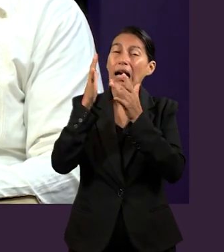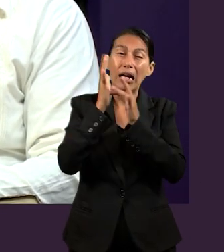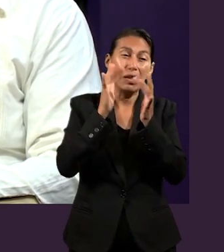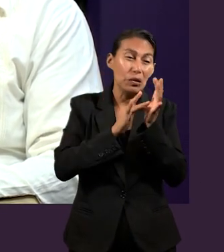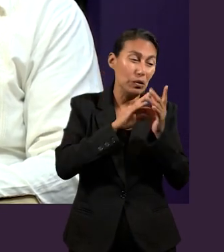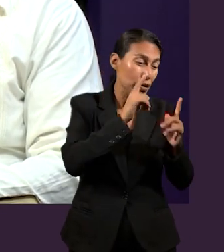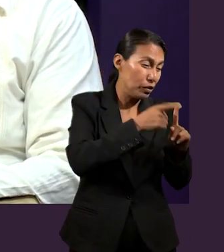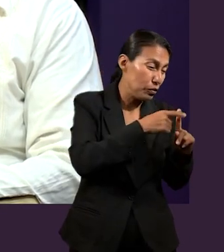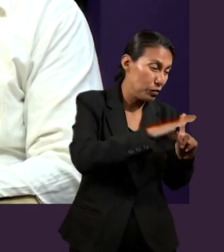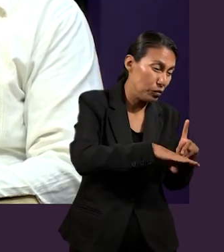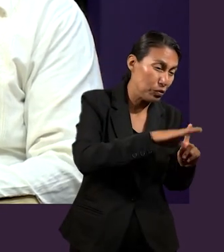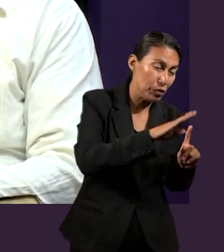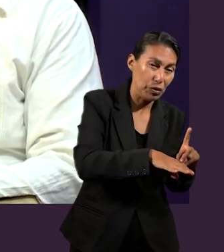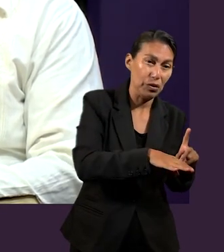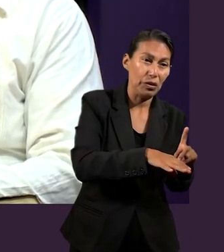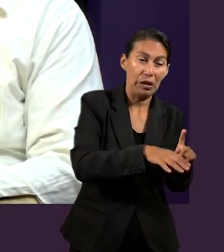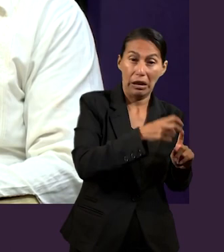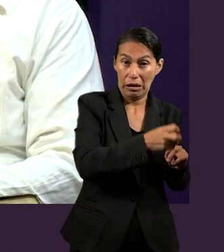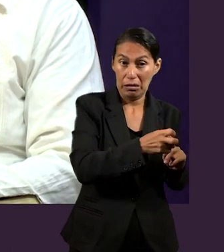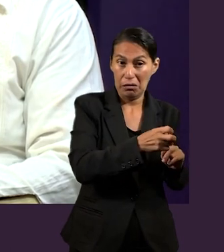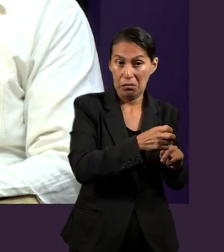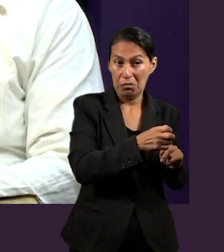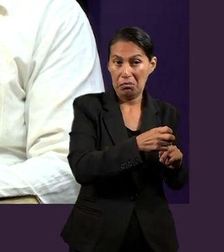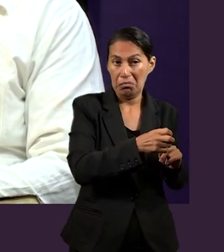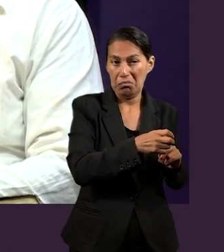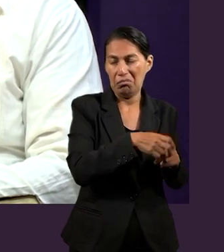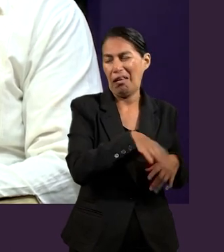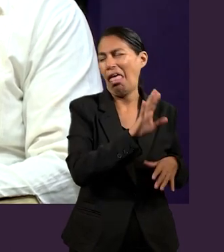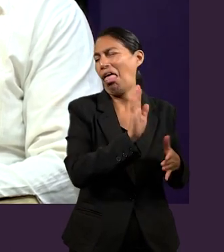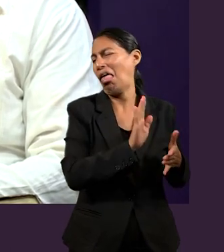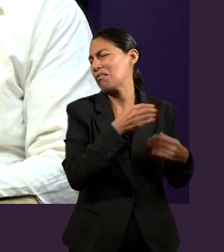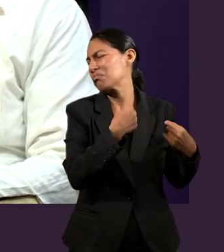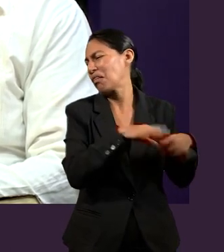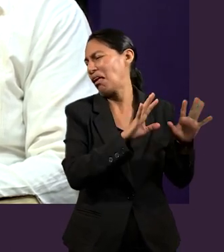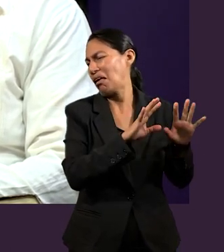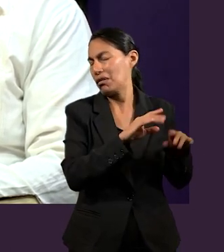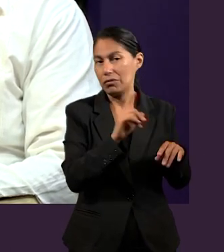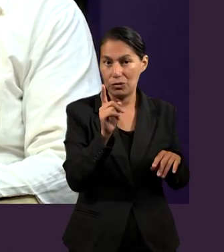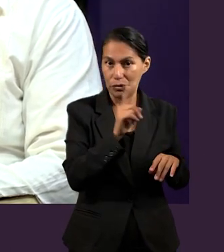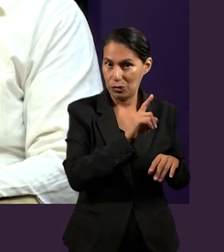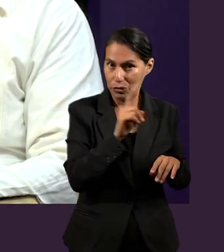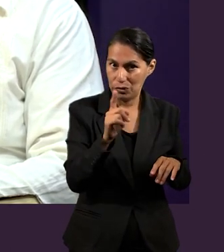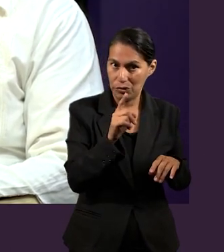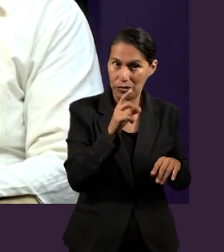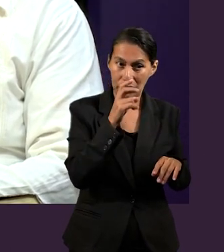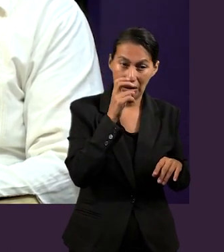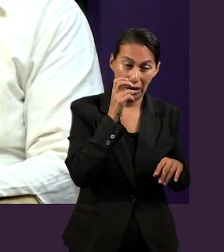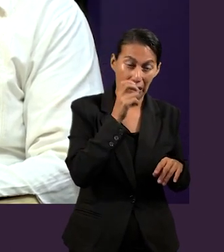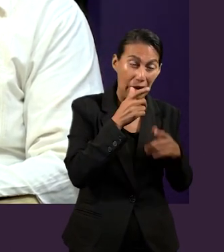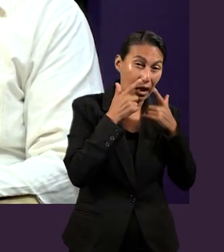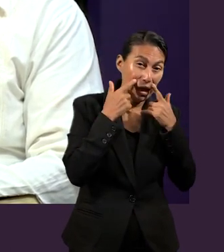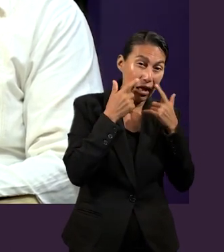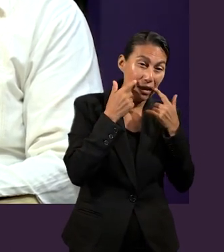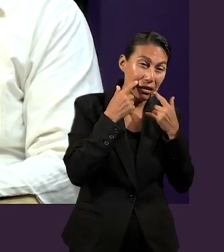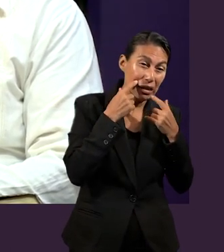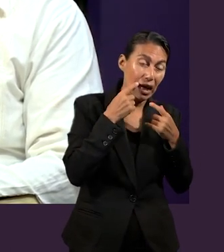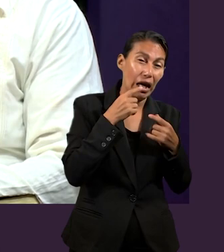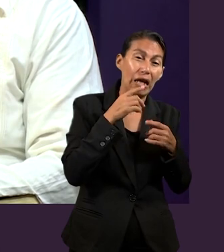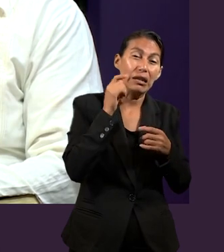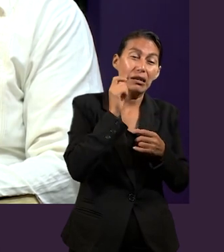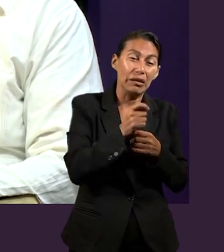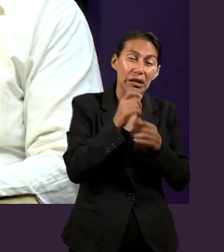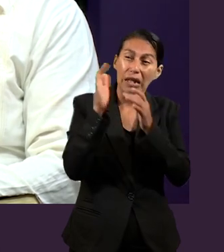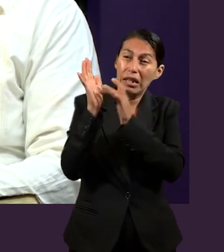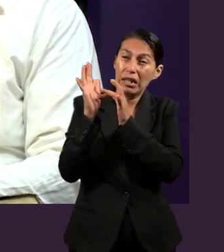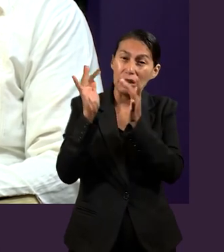Cristo Jesús. Y esa gracia no es una gracia barata, es una gracia que costó la vida del Hijo de Dios.